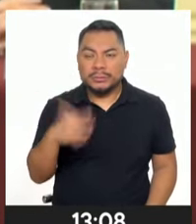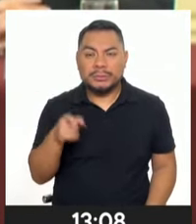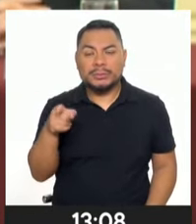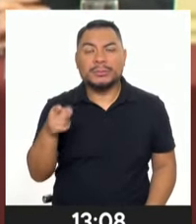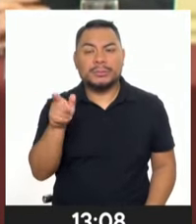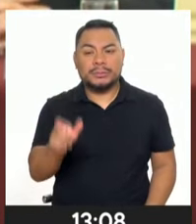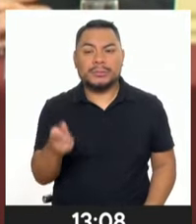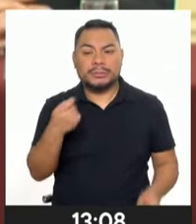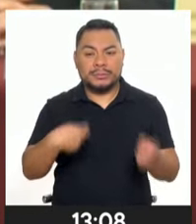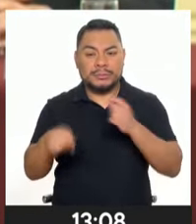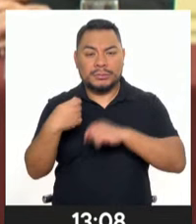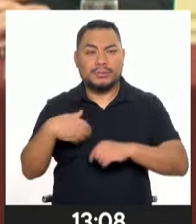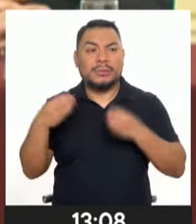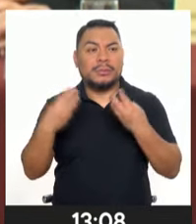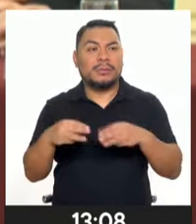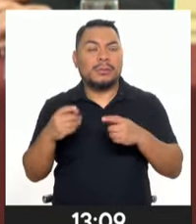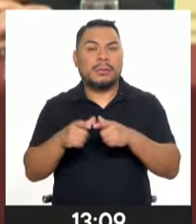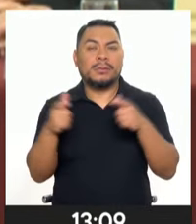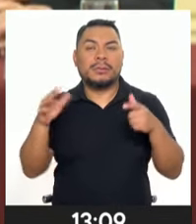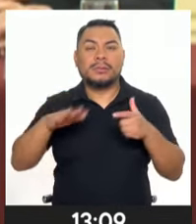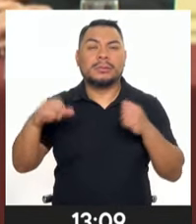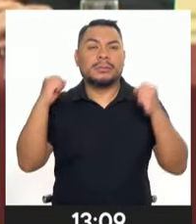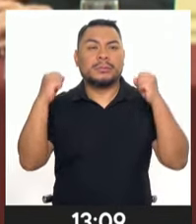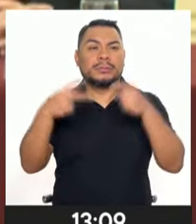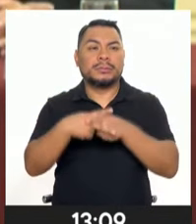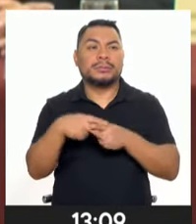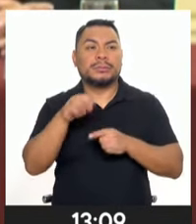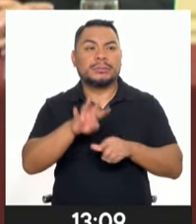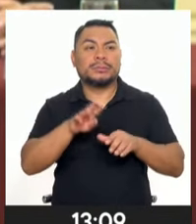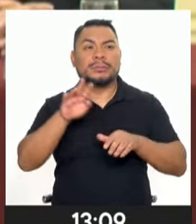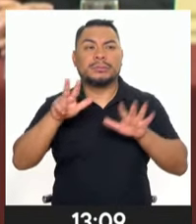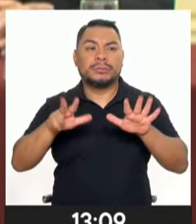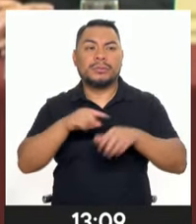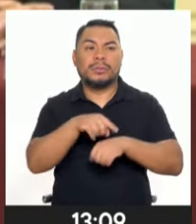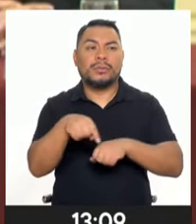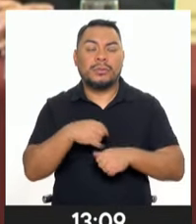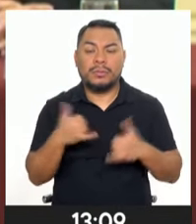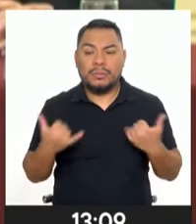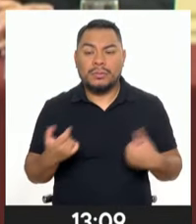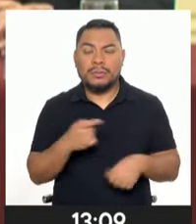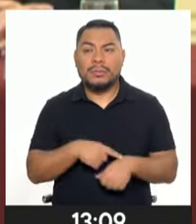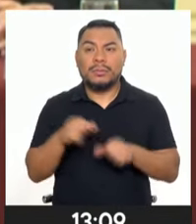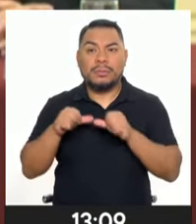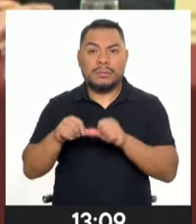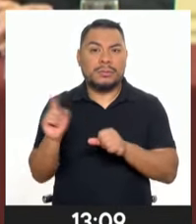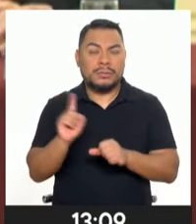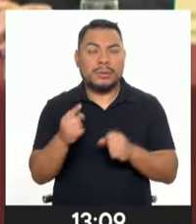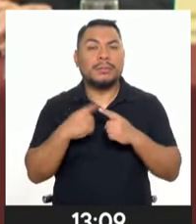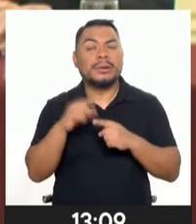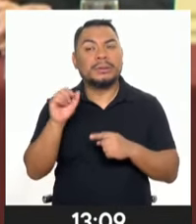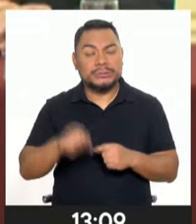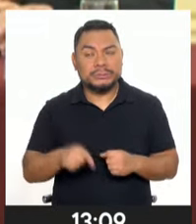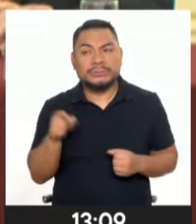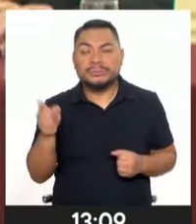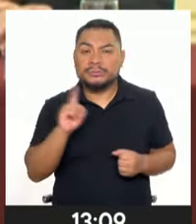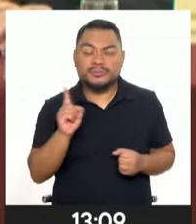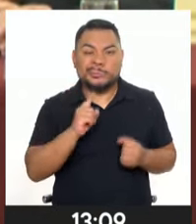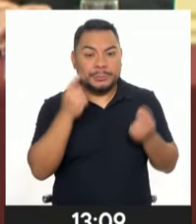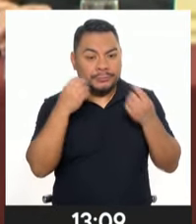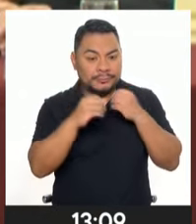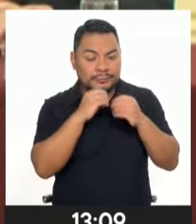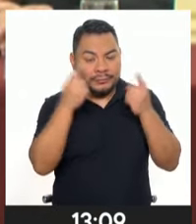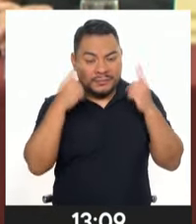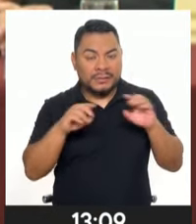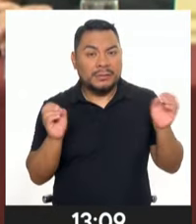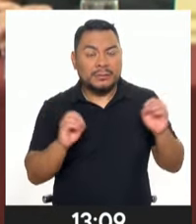los comerciantes del mercado mayorista han tenido un paro de 48 horas? En estos momentos no continúa, pero sí mencionaron que de no darse a un